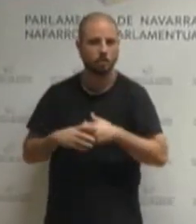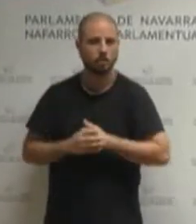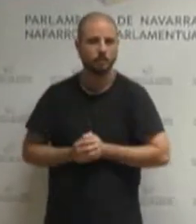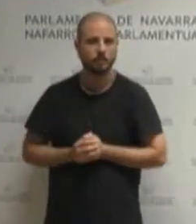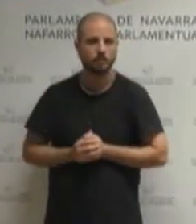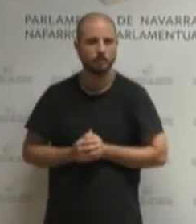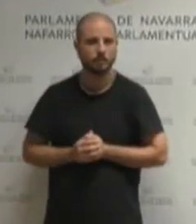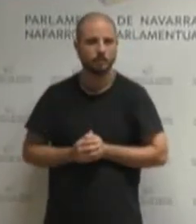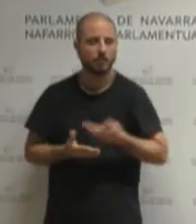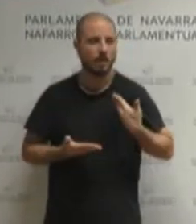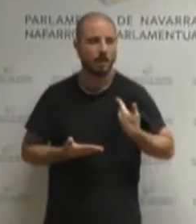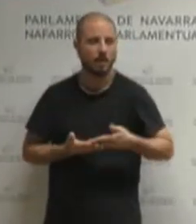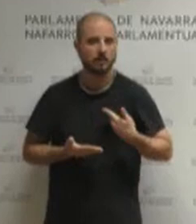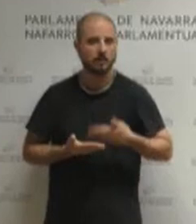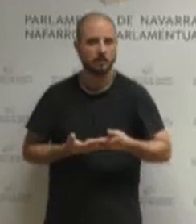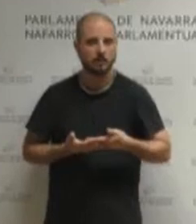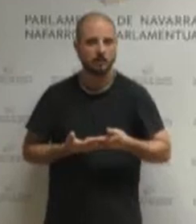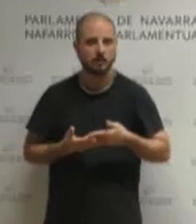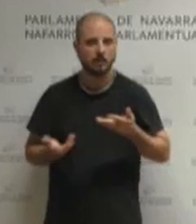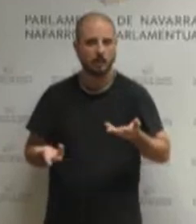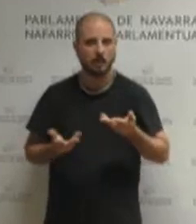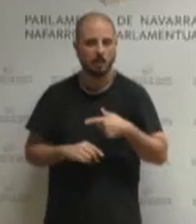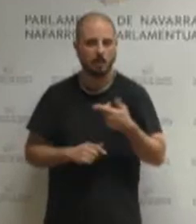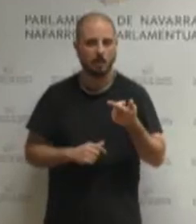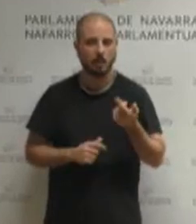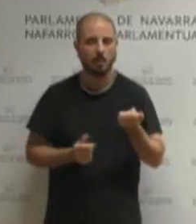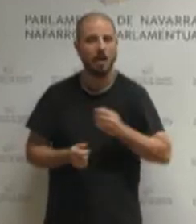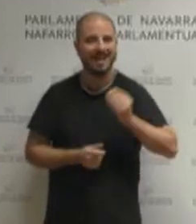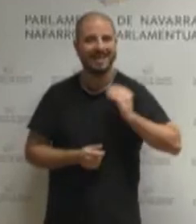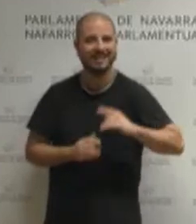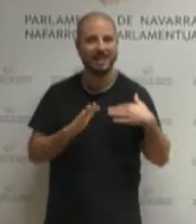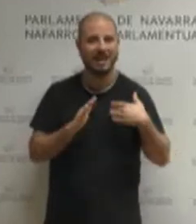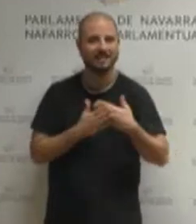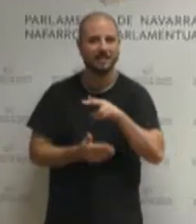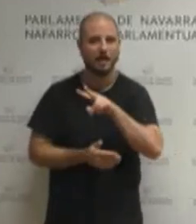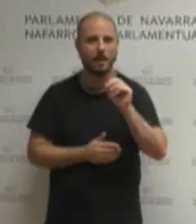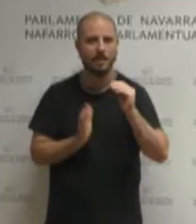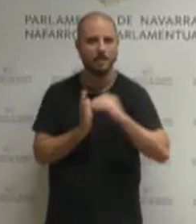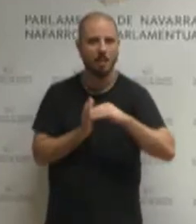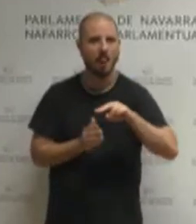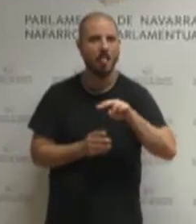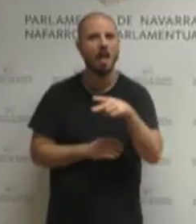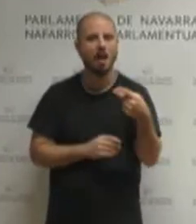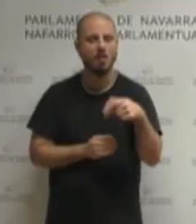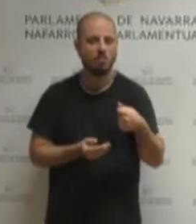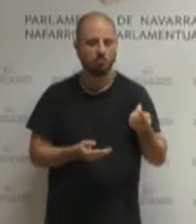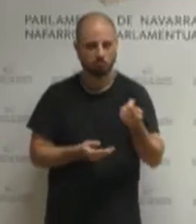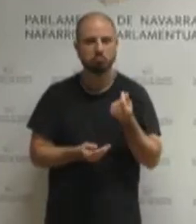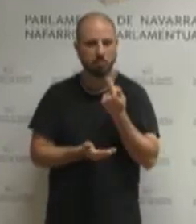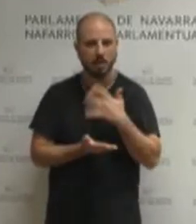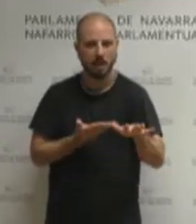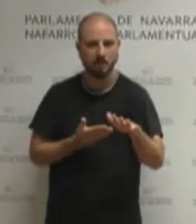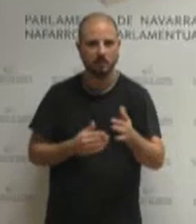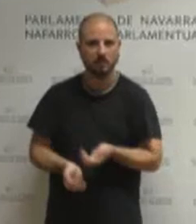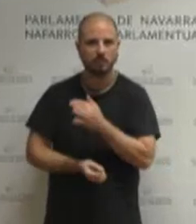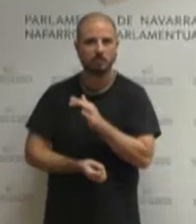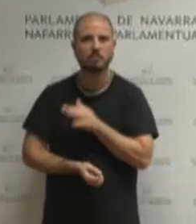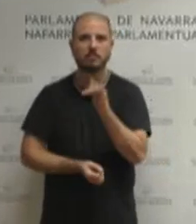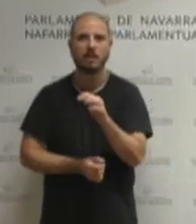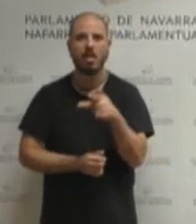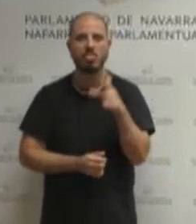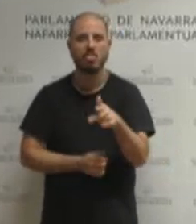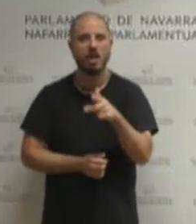garantizado la gratuidad a rentas hasta 20.000 euros se ha ampliado el derecho al transporte escolar